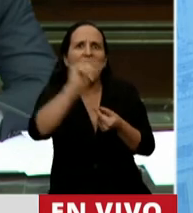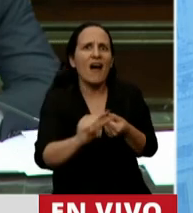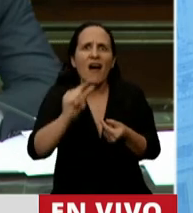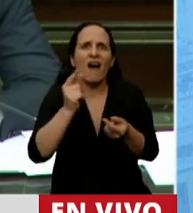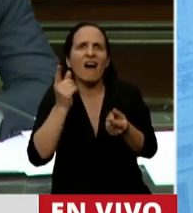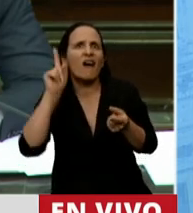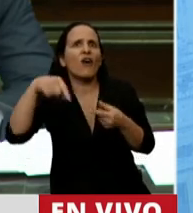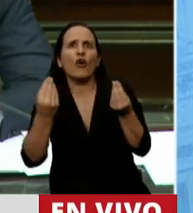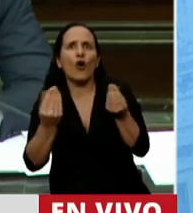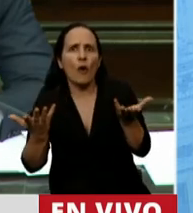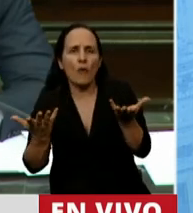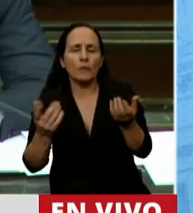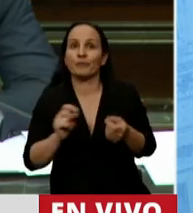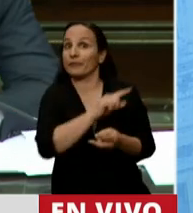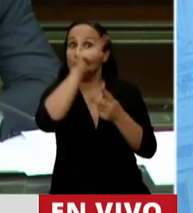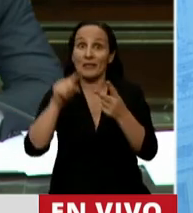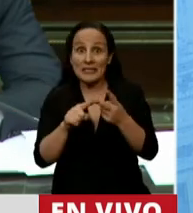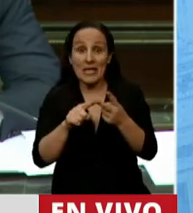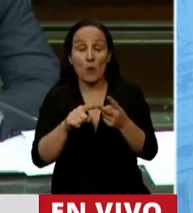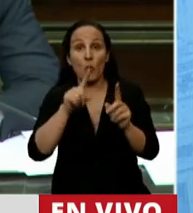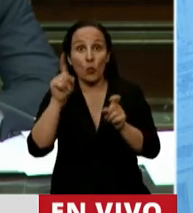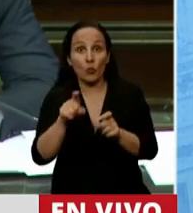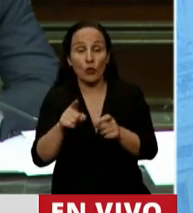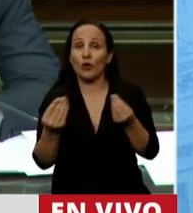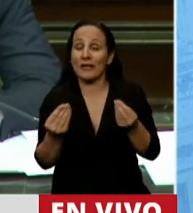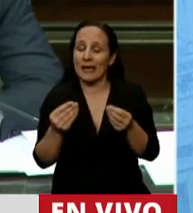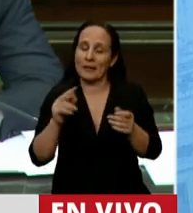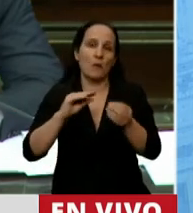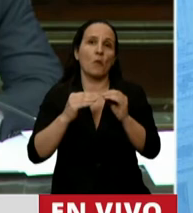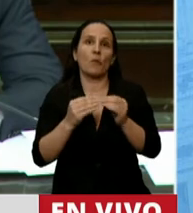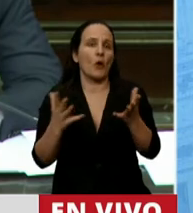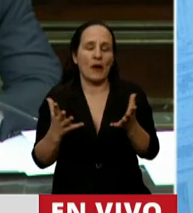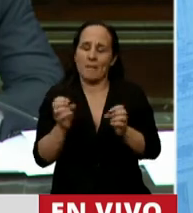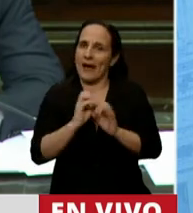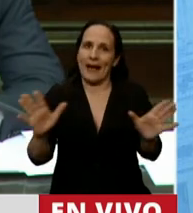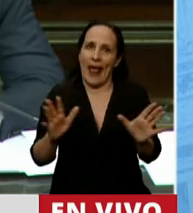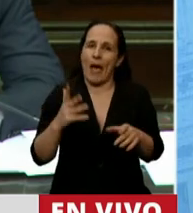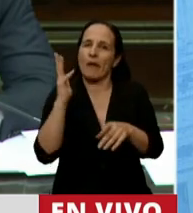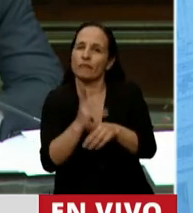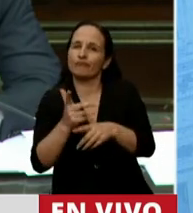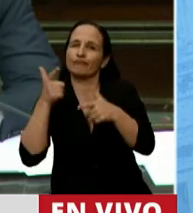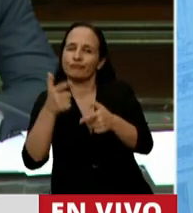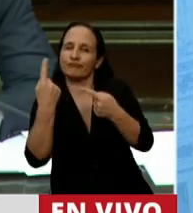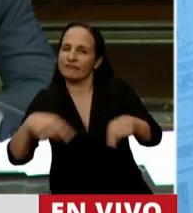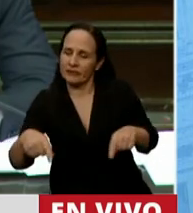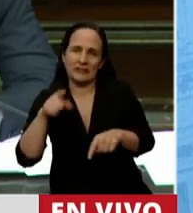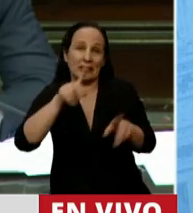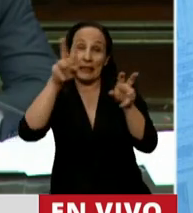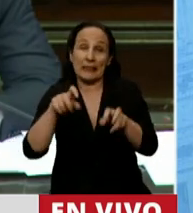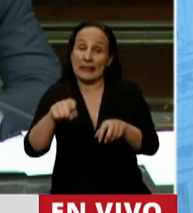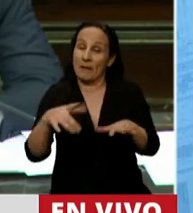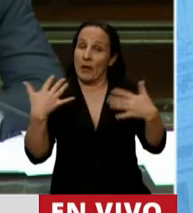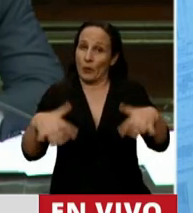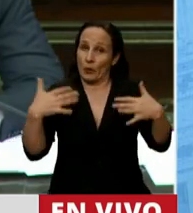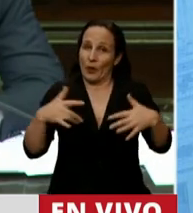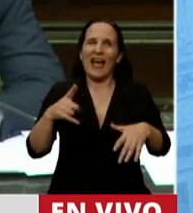habitantes. Y el segundo tema, y no menor, es la inseguridad. Señor Ministro, la inseguridad es un tema que no